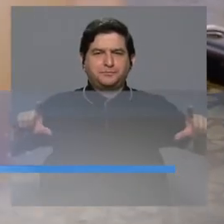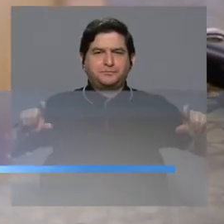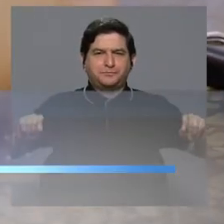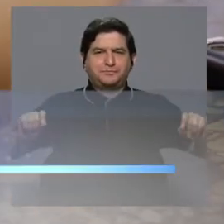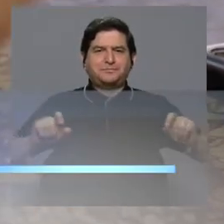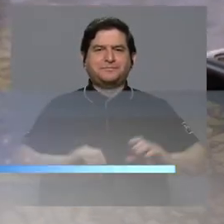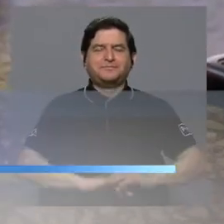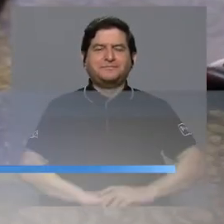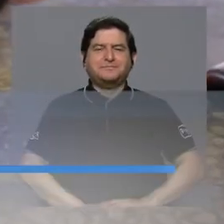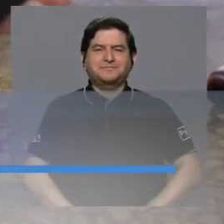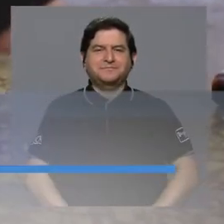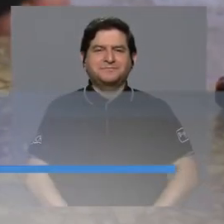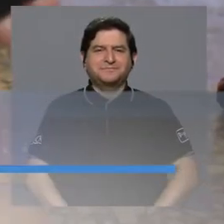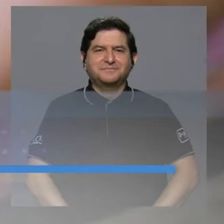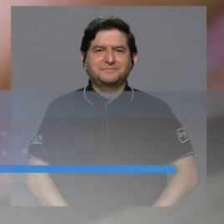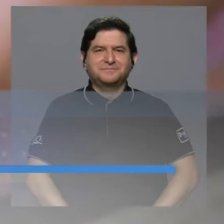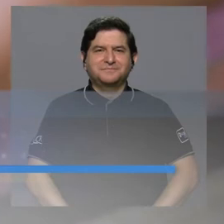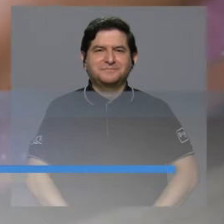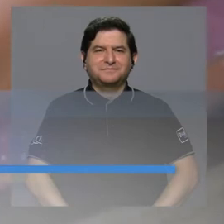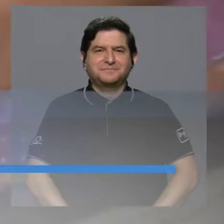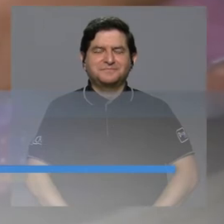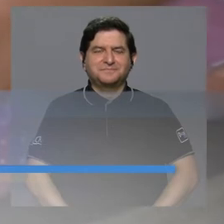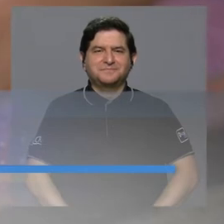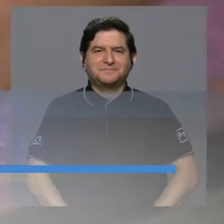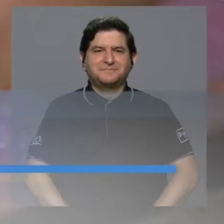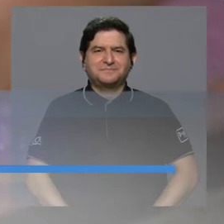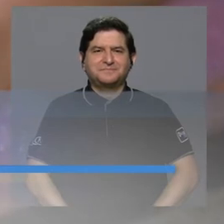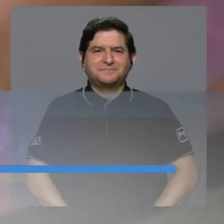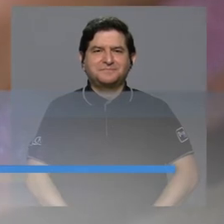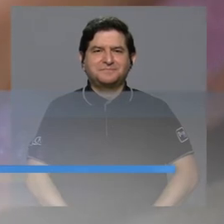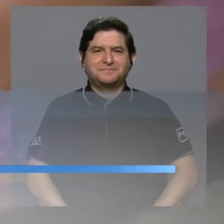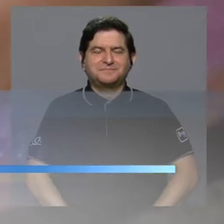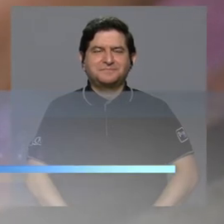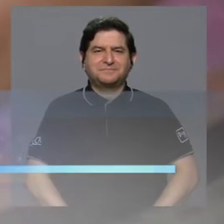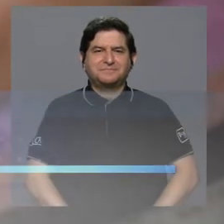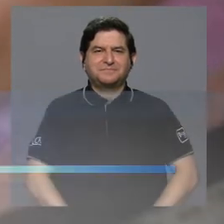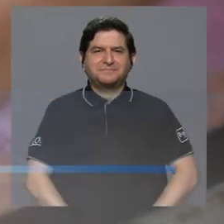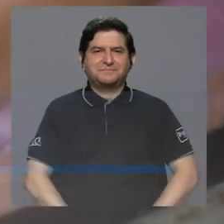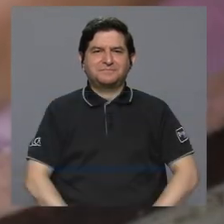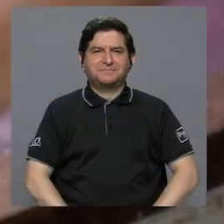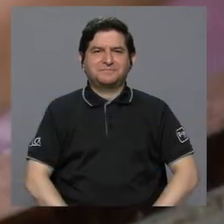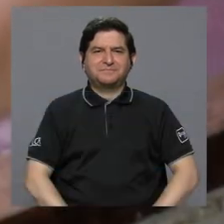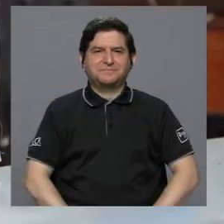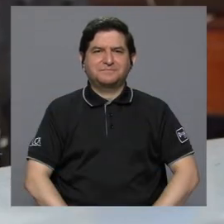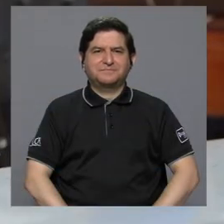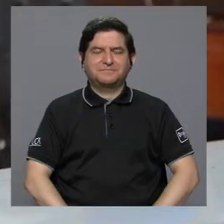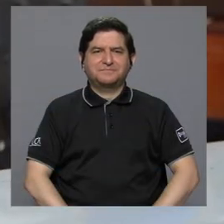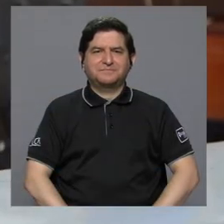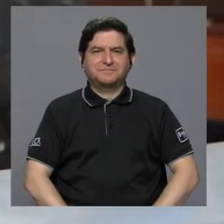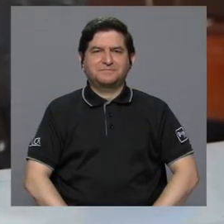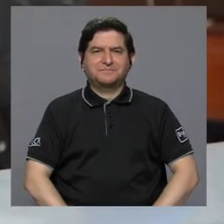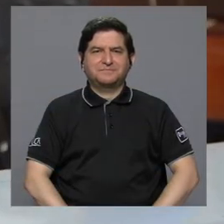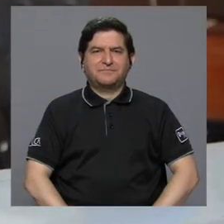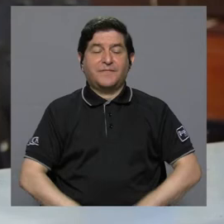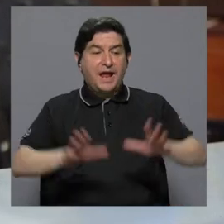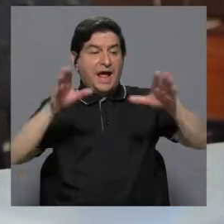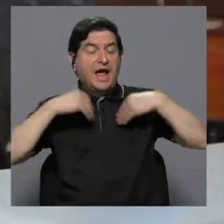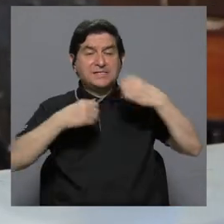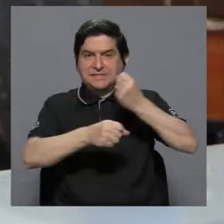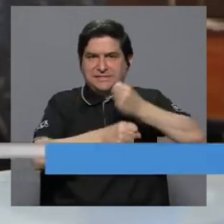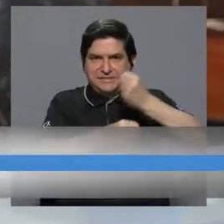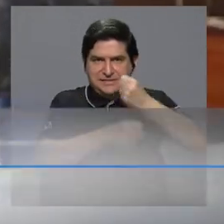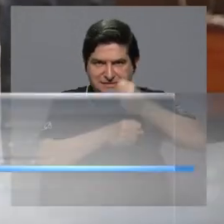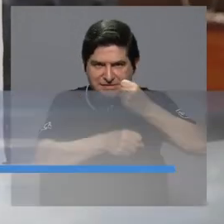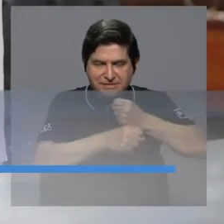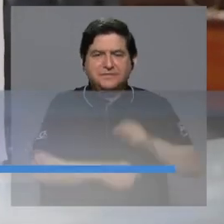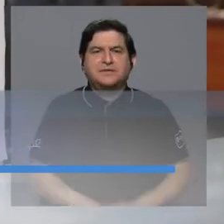.cu.ucr.ac.cr. La recepción de